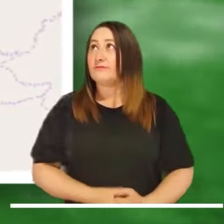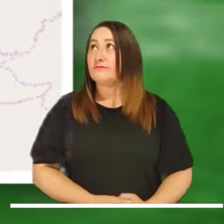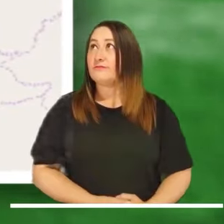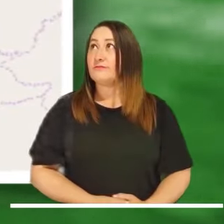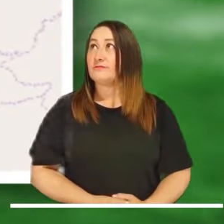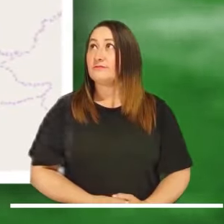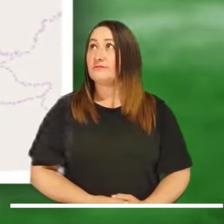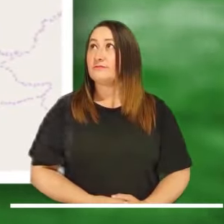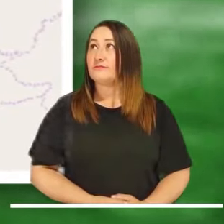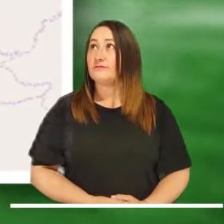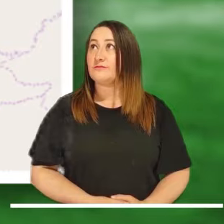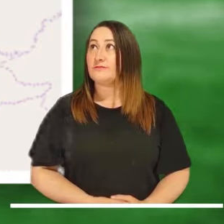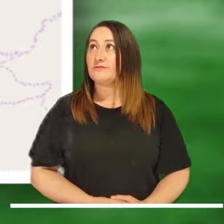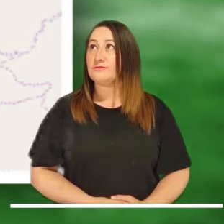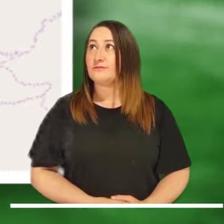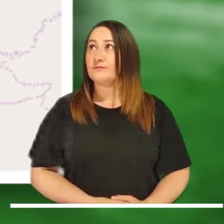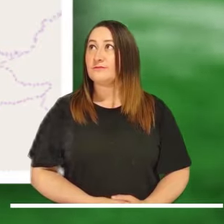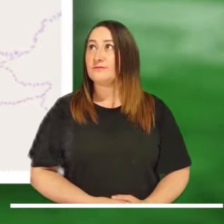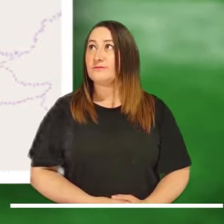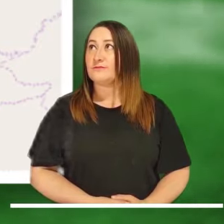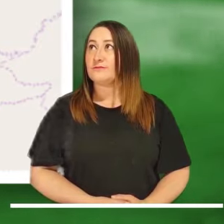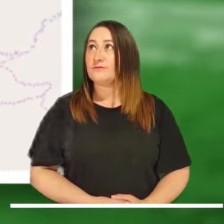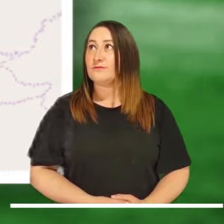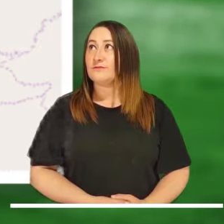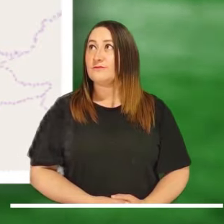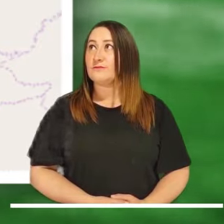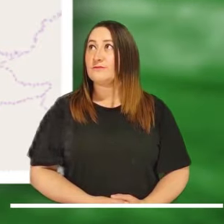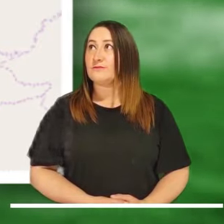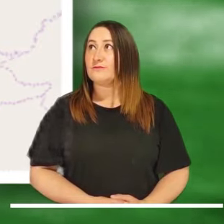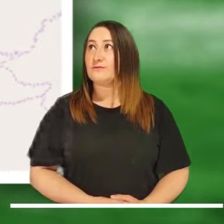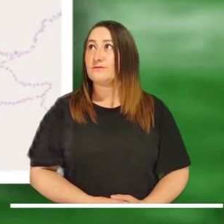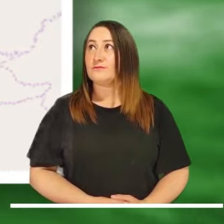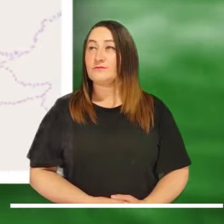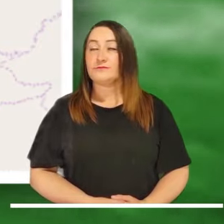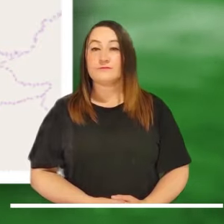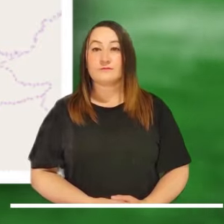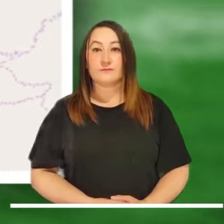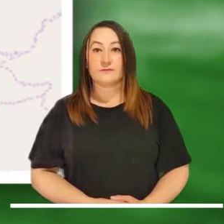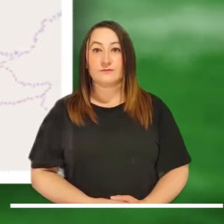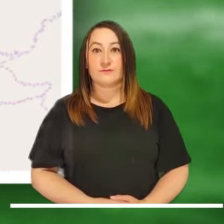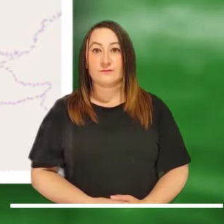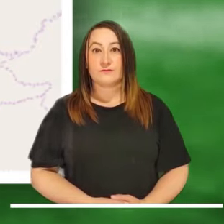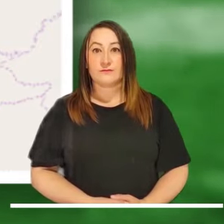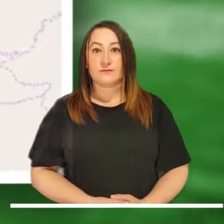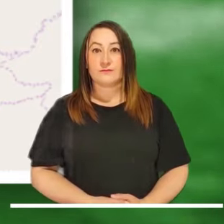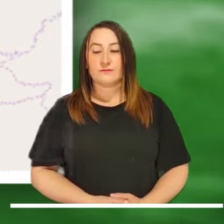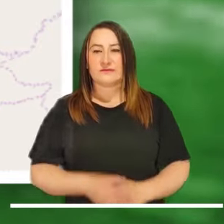comprendido entre los municipios de La Pintada y Fredonia, en el departamento de Antioquia.